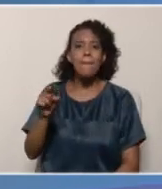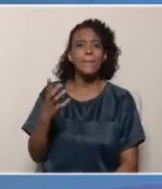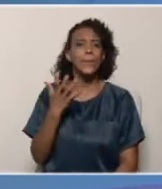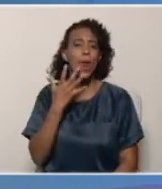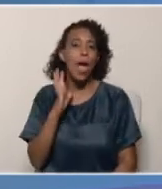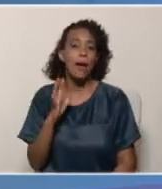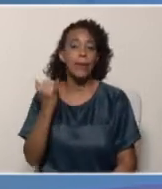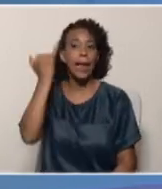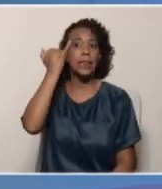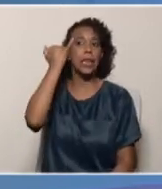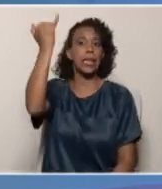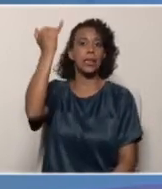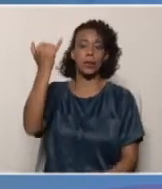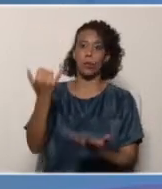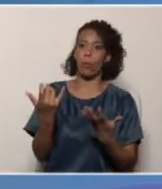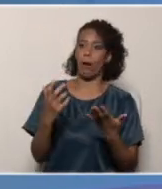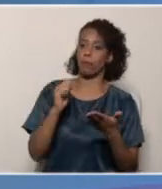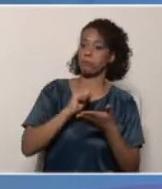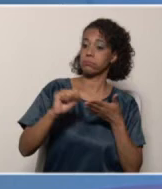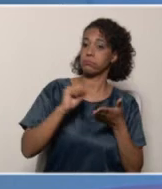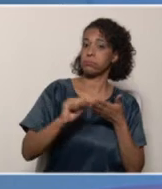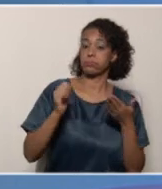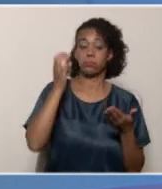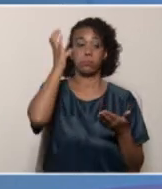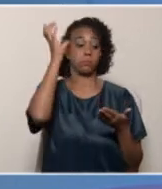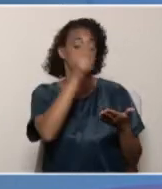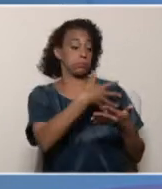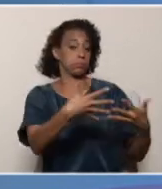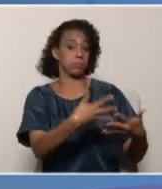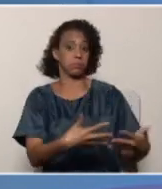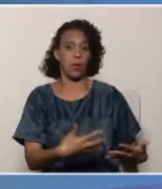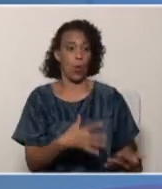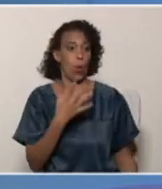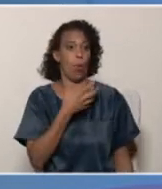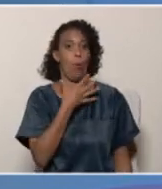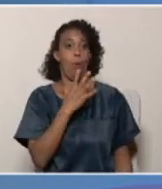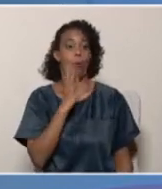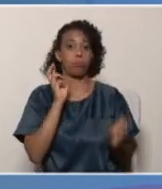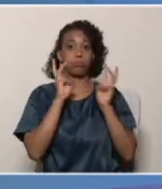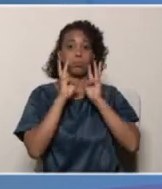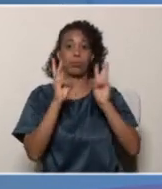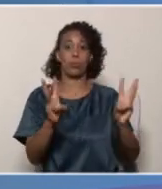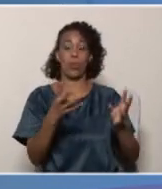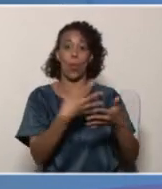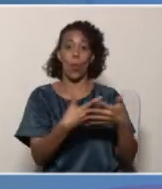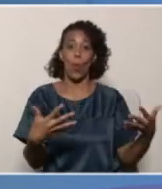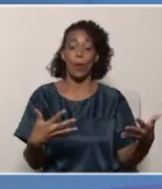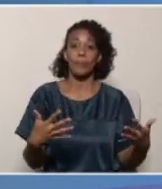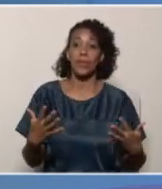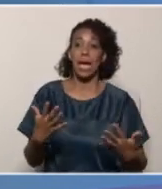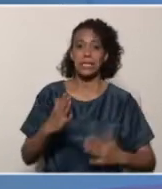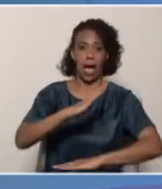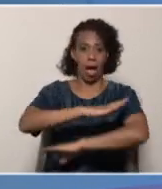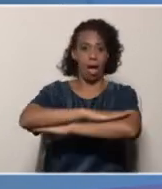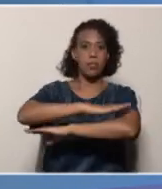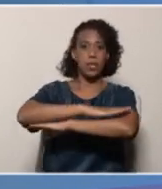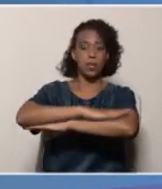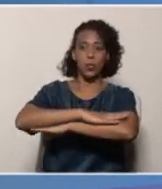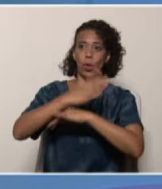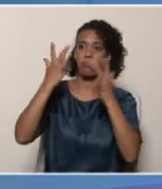nivel intelectual o lo que podríamos considerar como esas actitudes